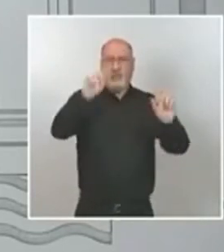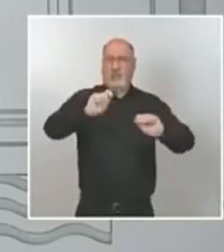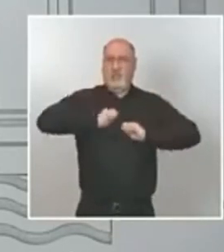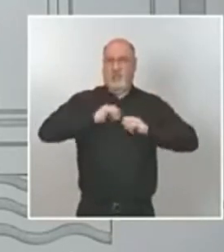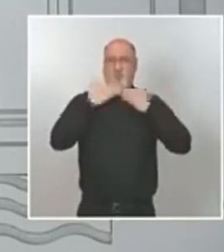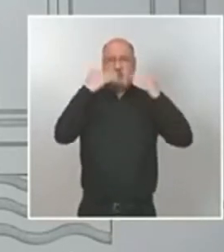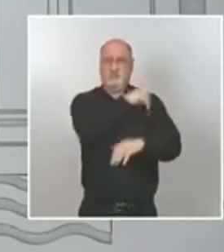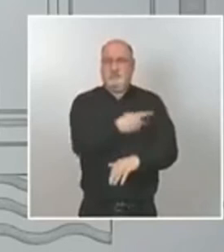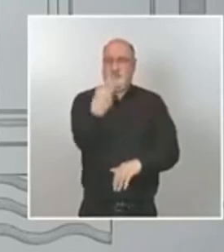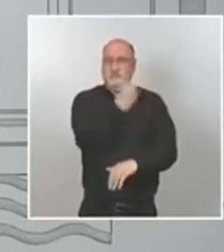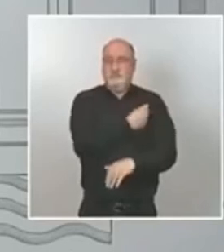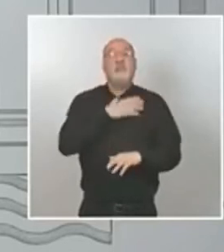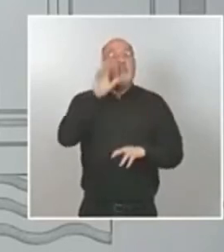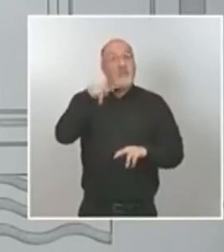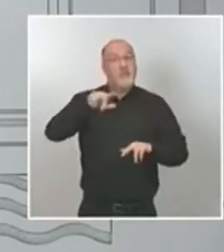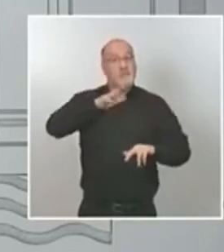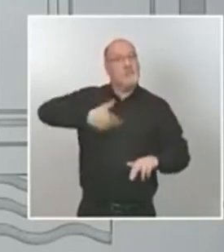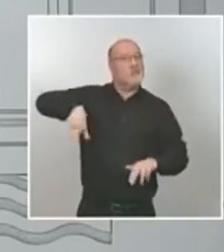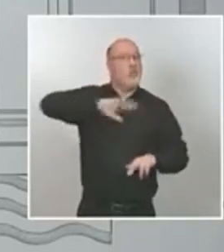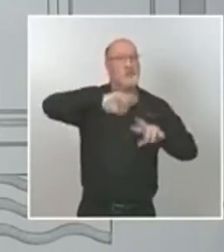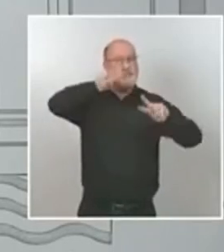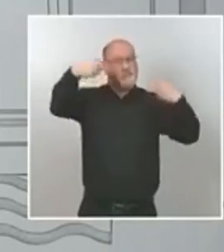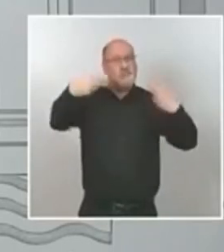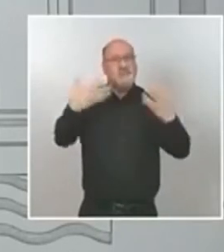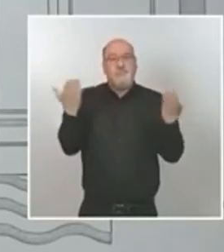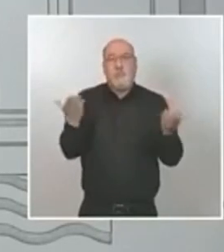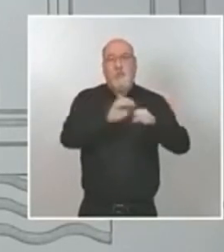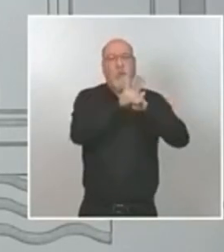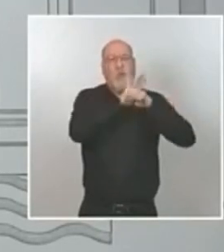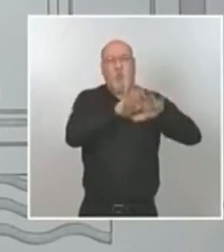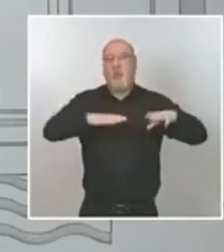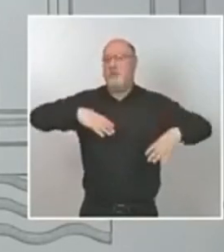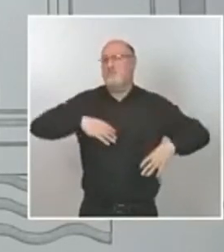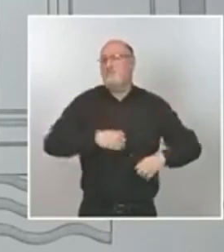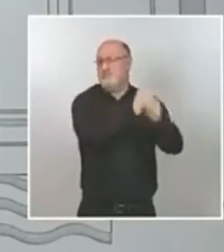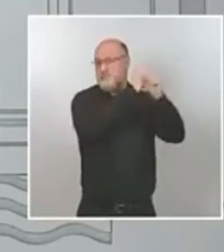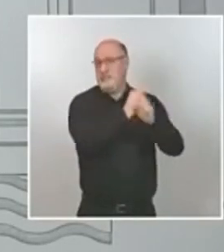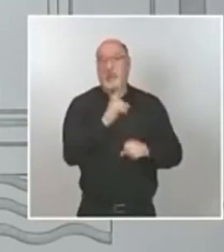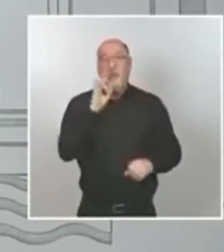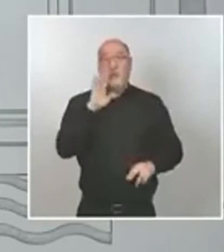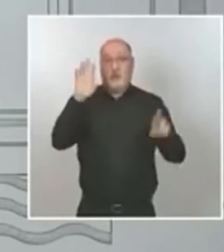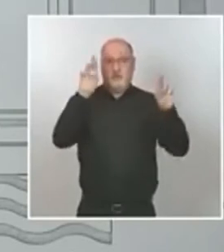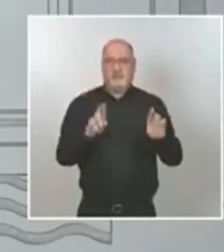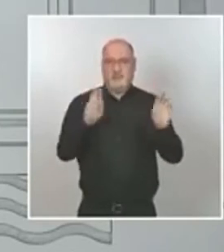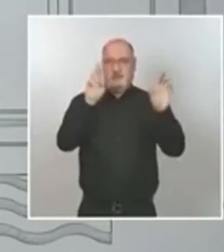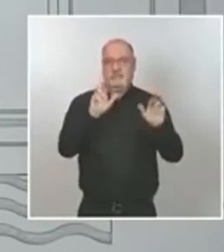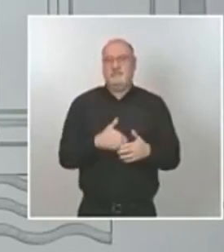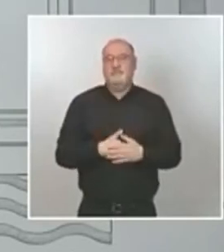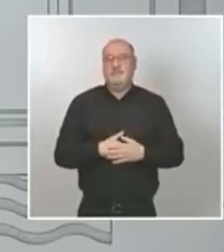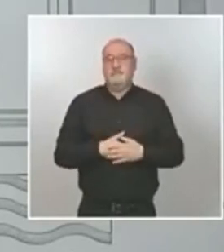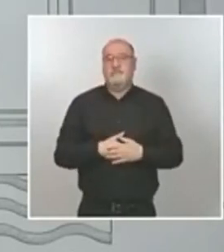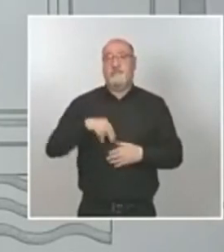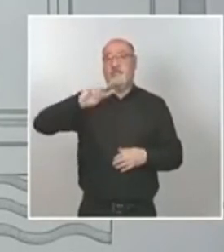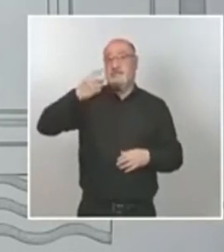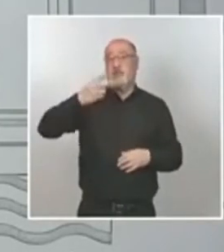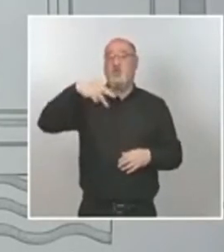permitir acabar con esta pandemia y esperemos que sea cuanto antes sabemos que en este segundo trimestre la llegada de